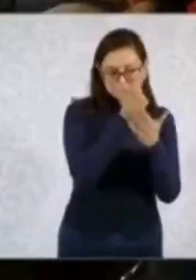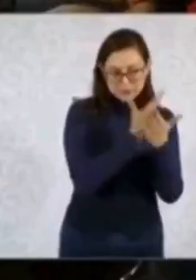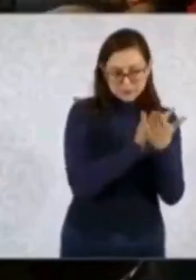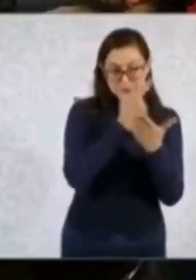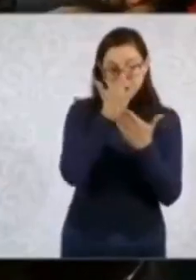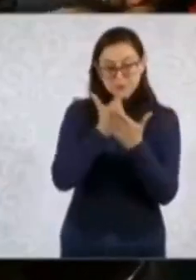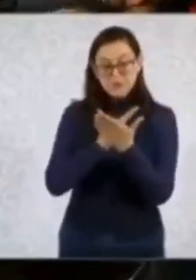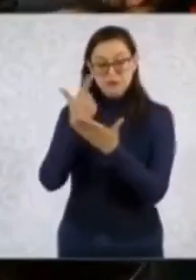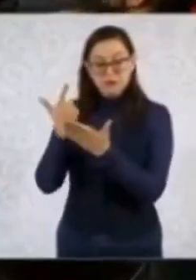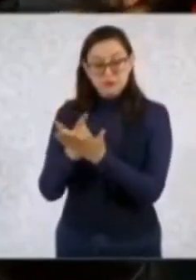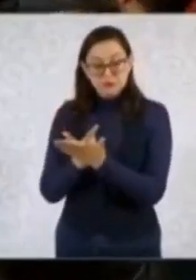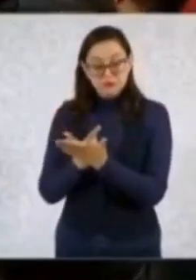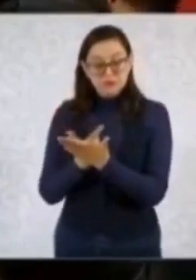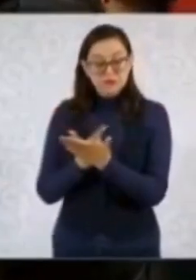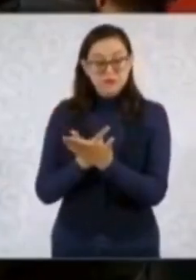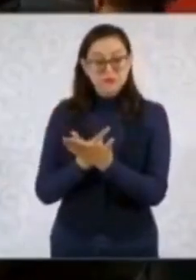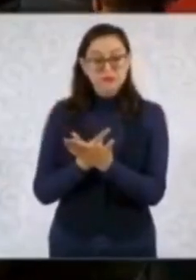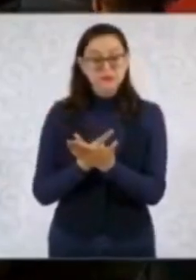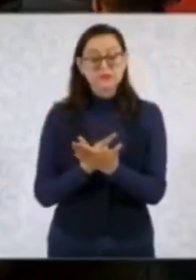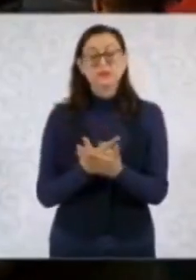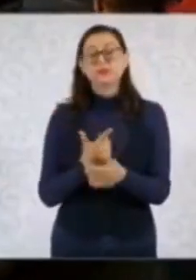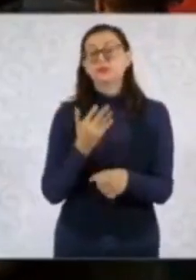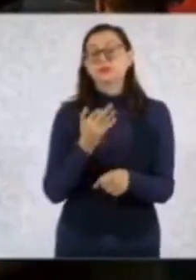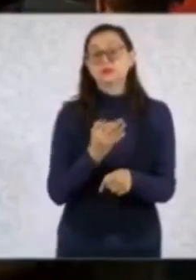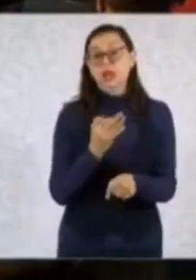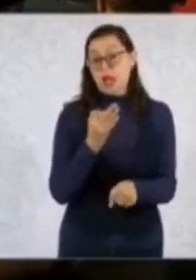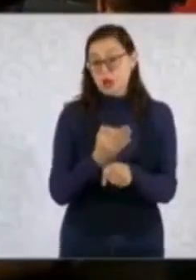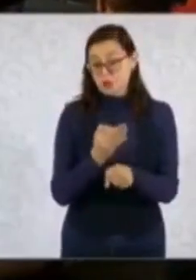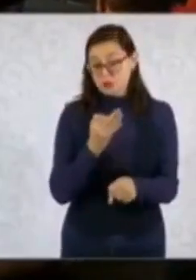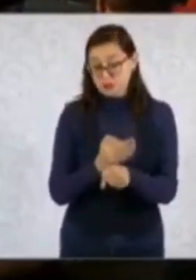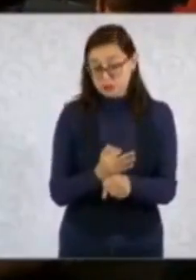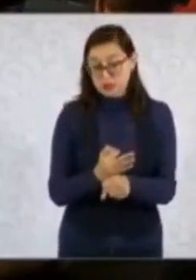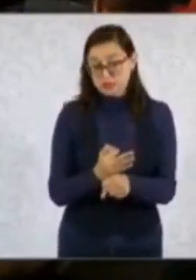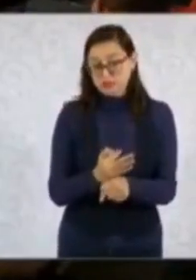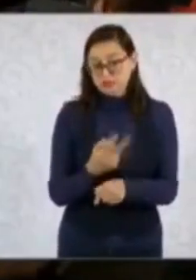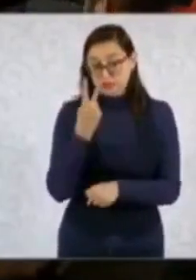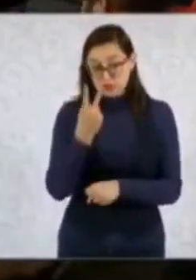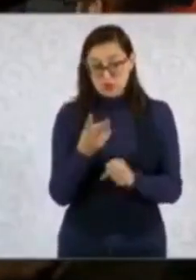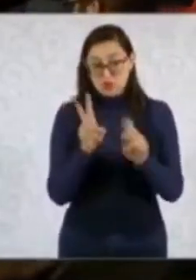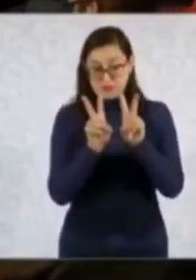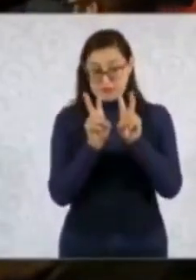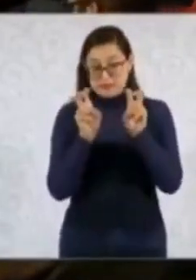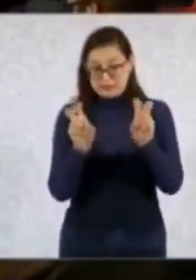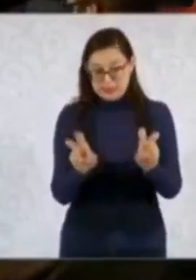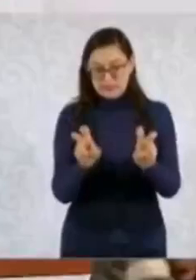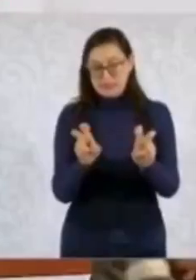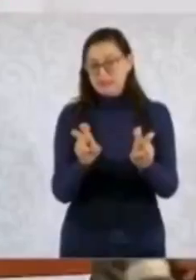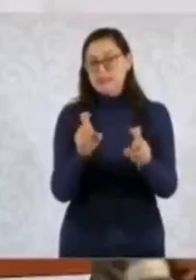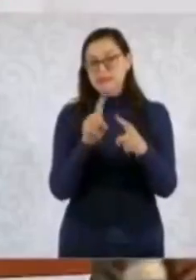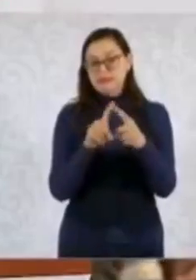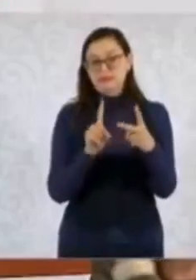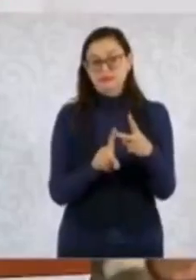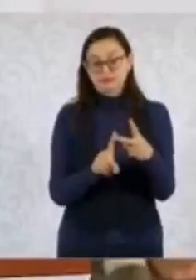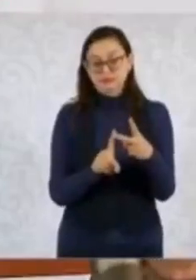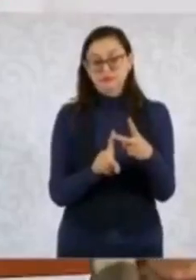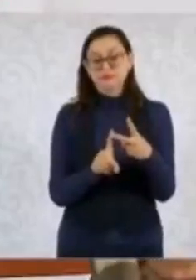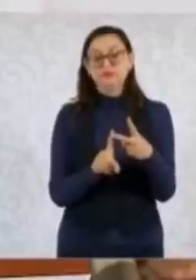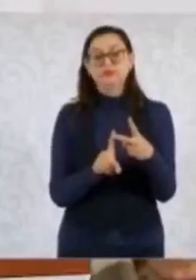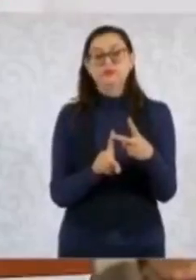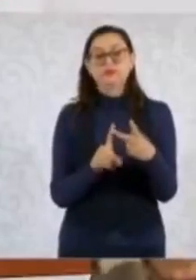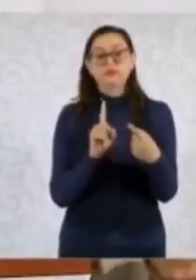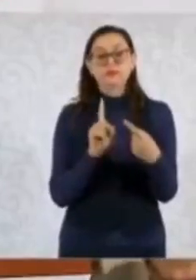uno o los dos temas que son más importantes de cubrir. Uno,